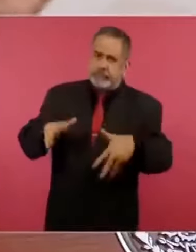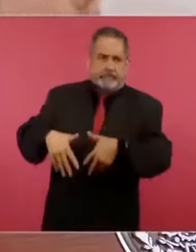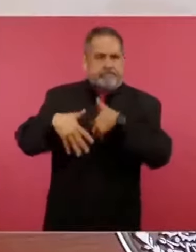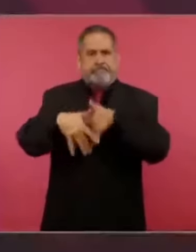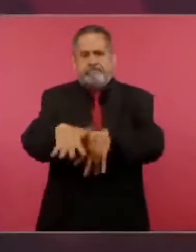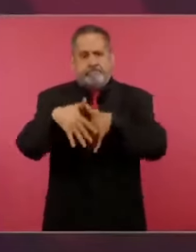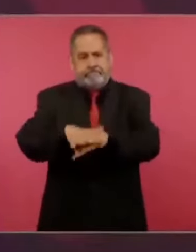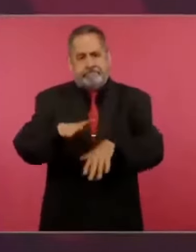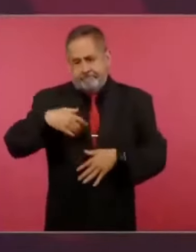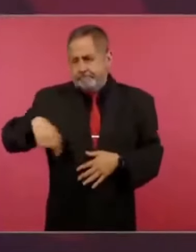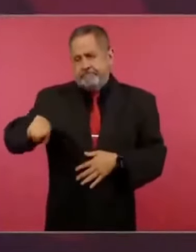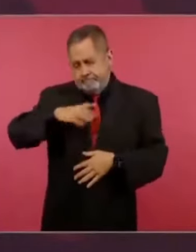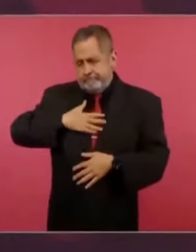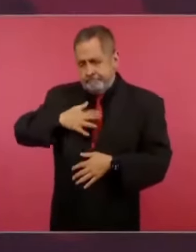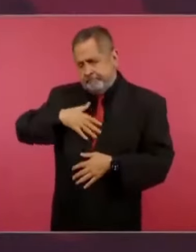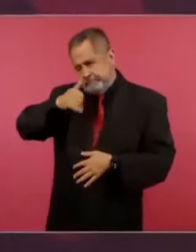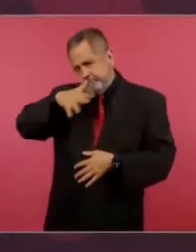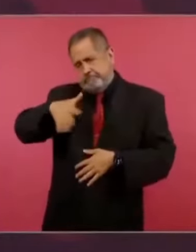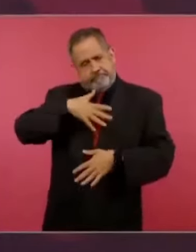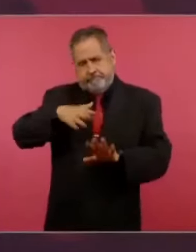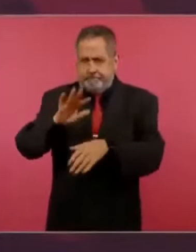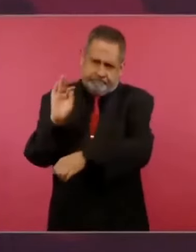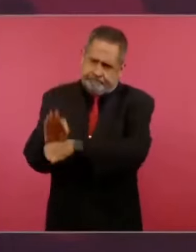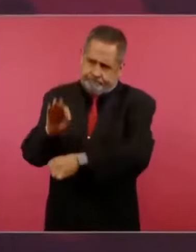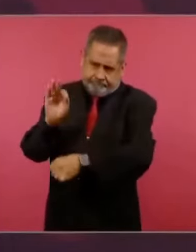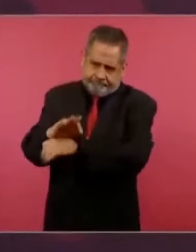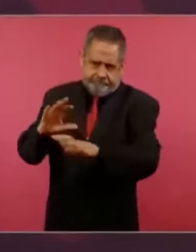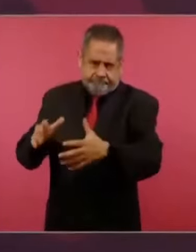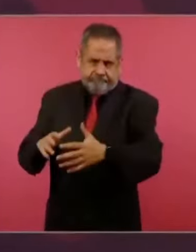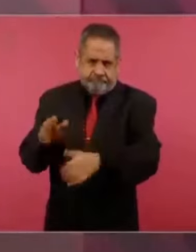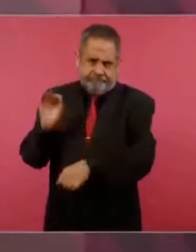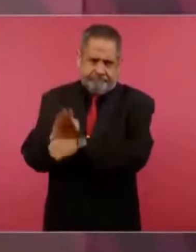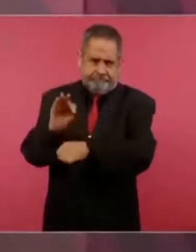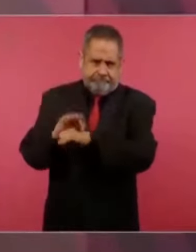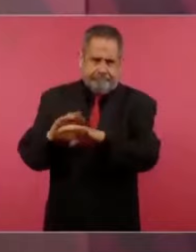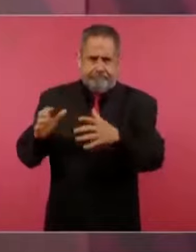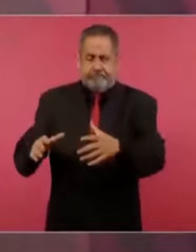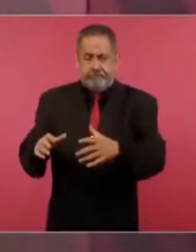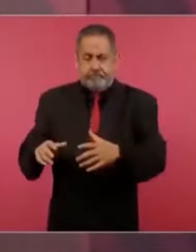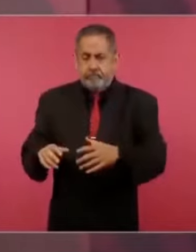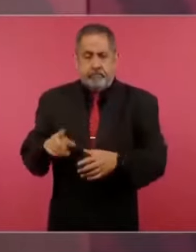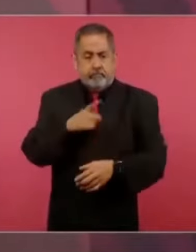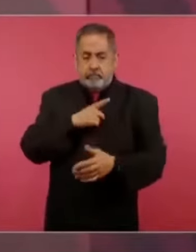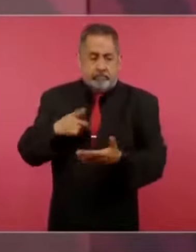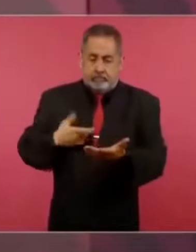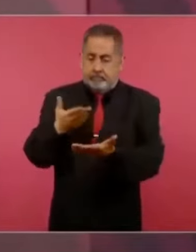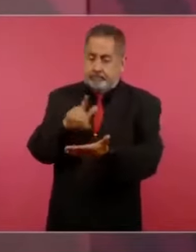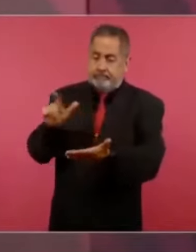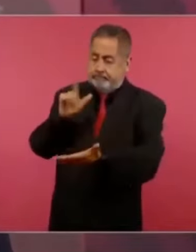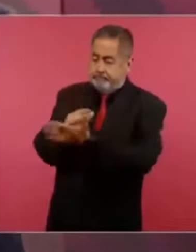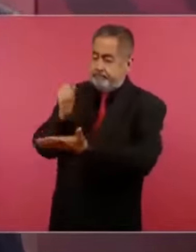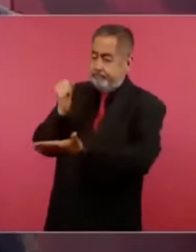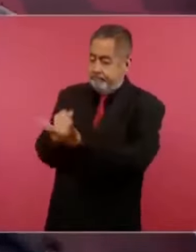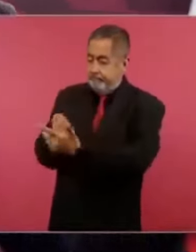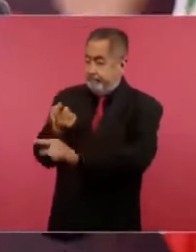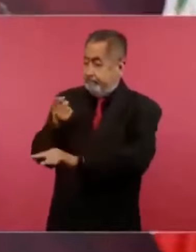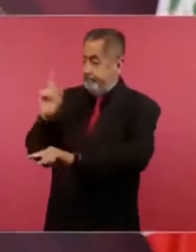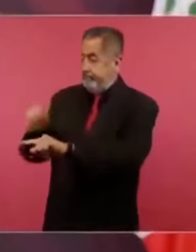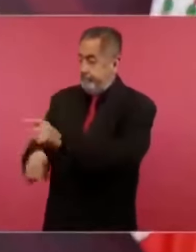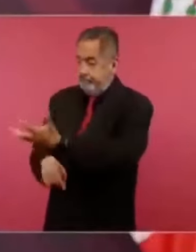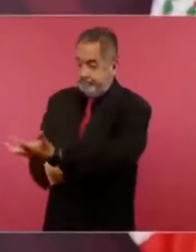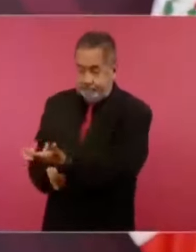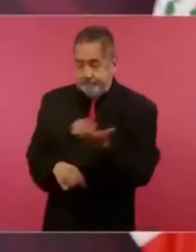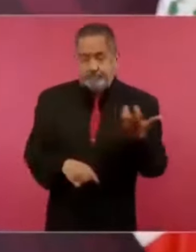a defenderla, a defender que no se aprobara, era